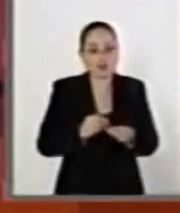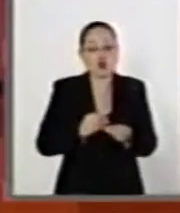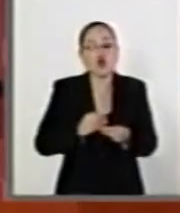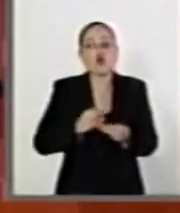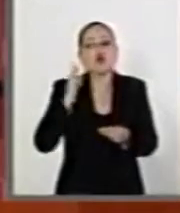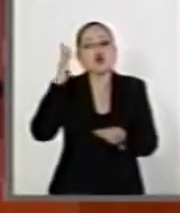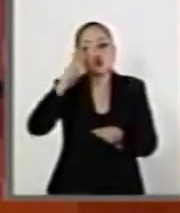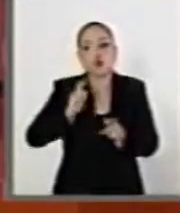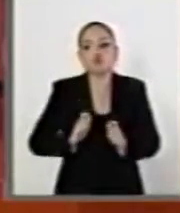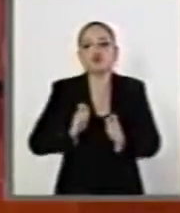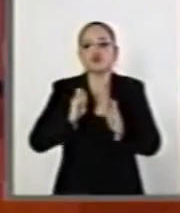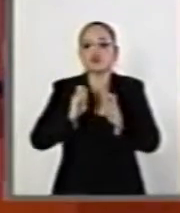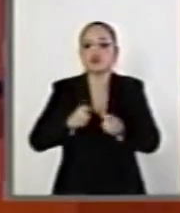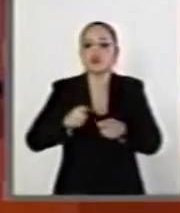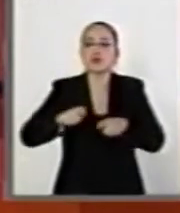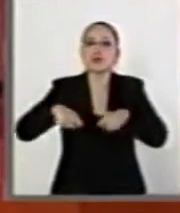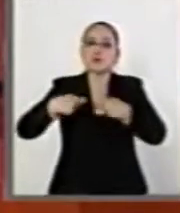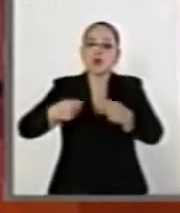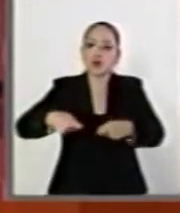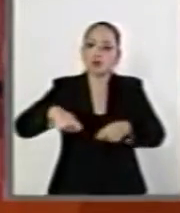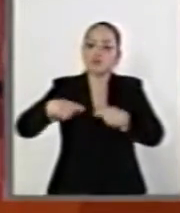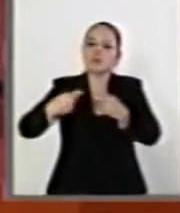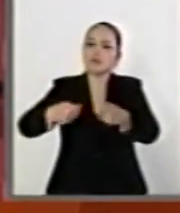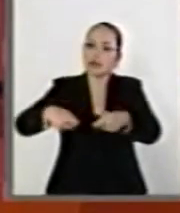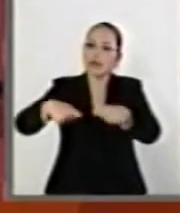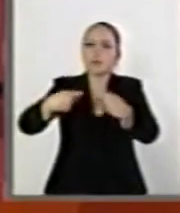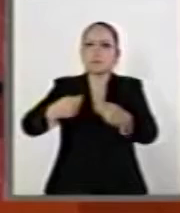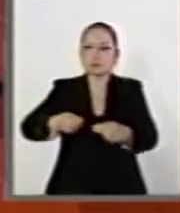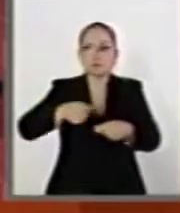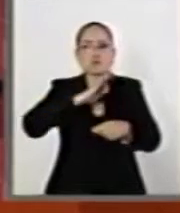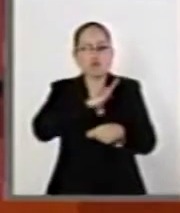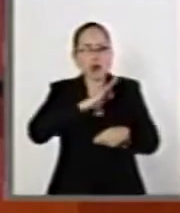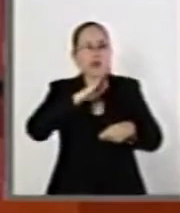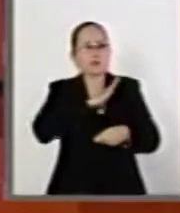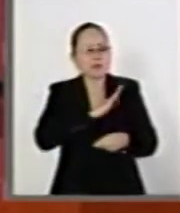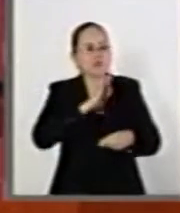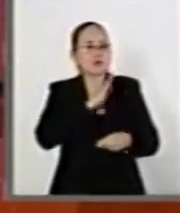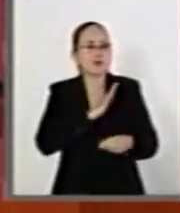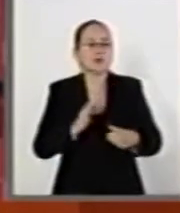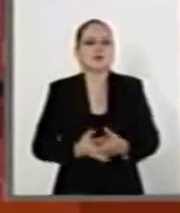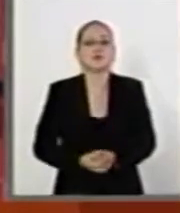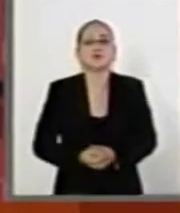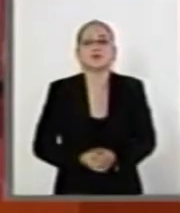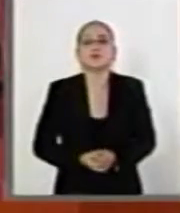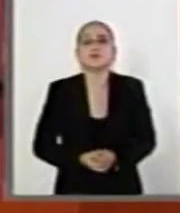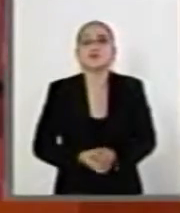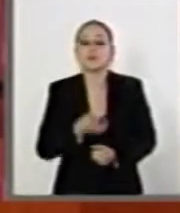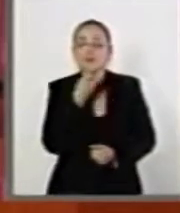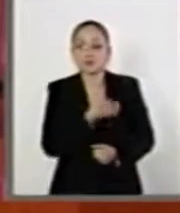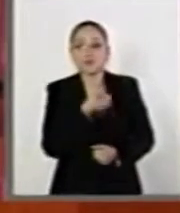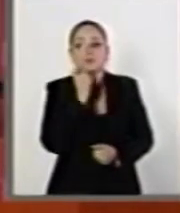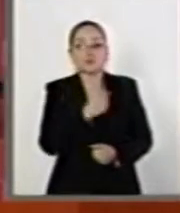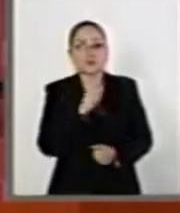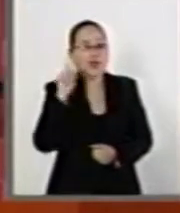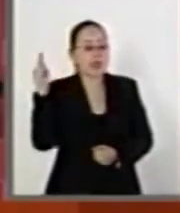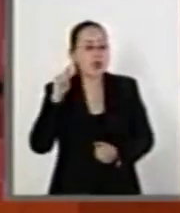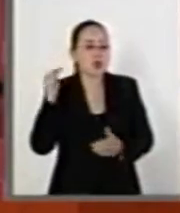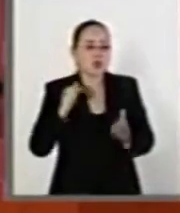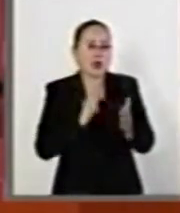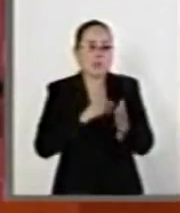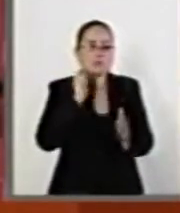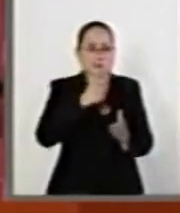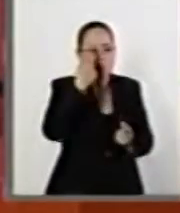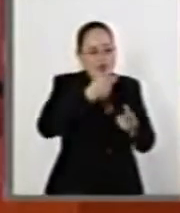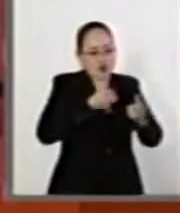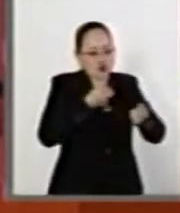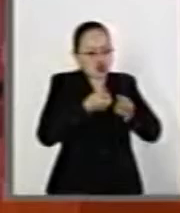sean beneficiarios las siguientes generaciones. Donde es un instrumento que se utiliza también para regular el gasto